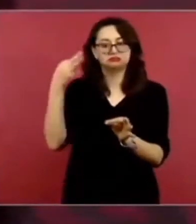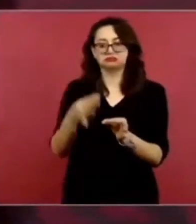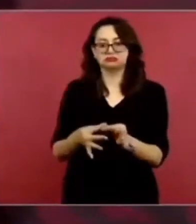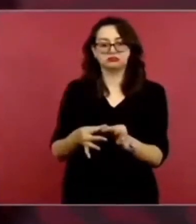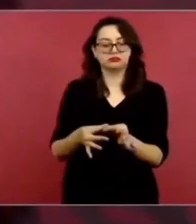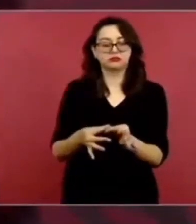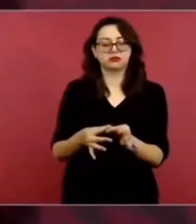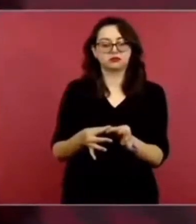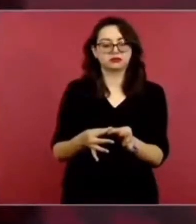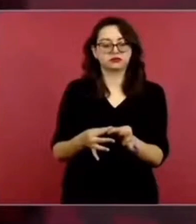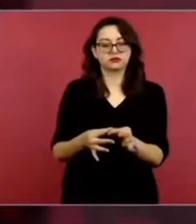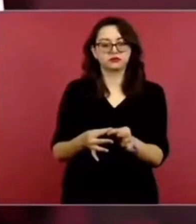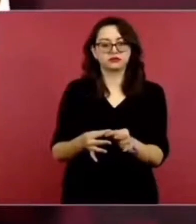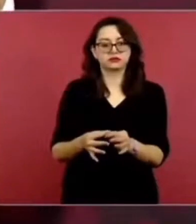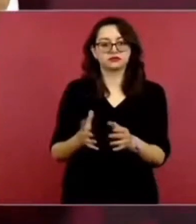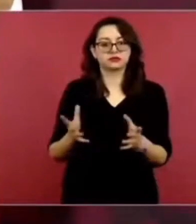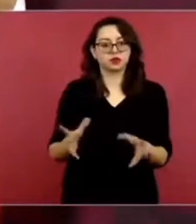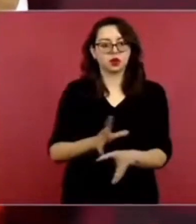eficaz